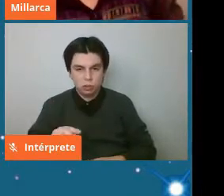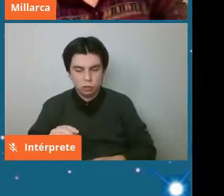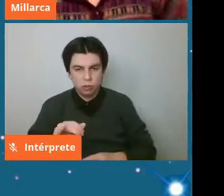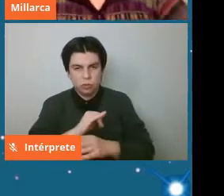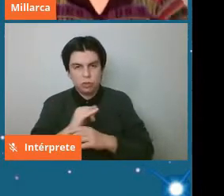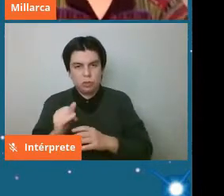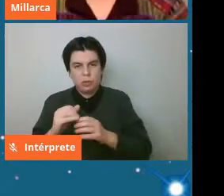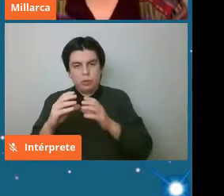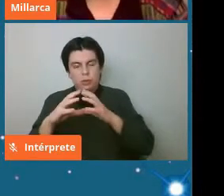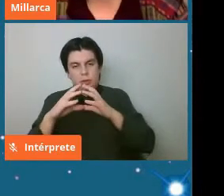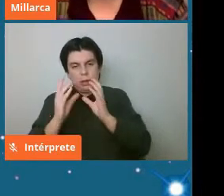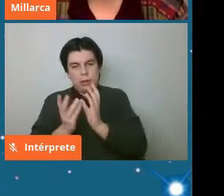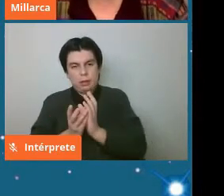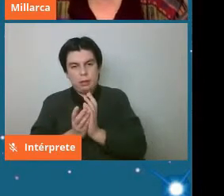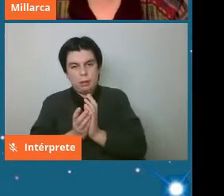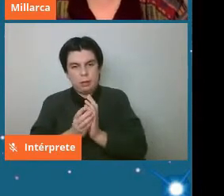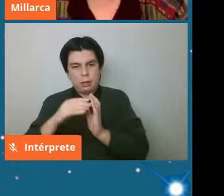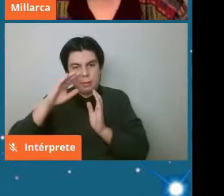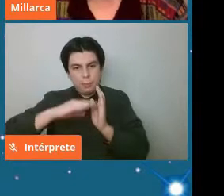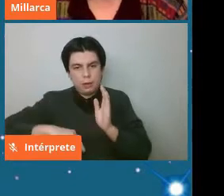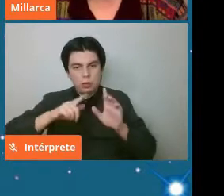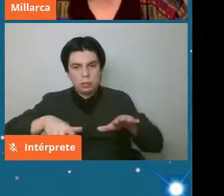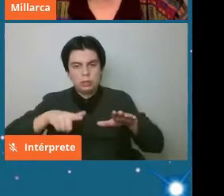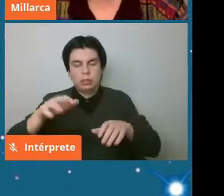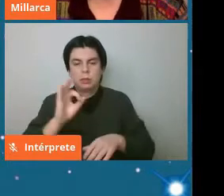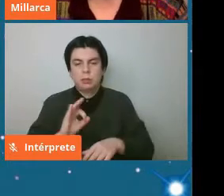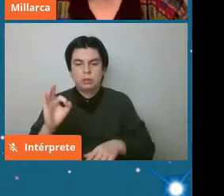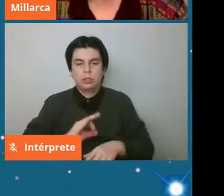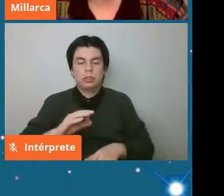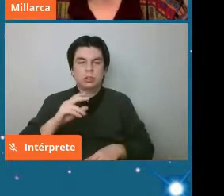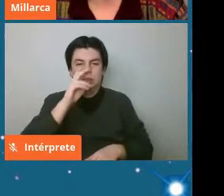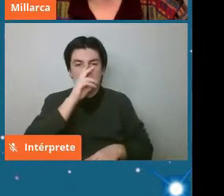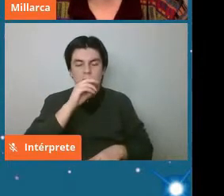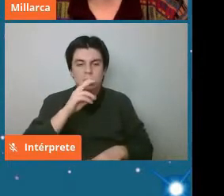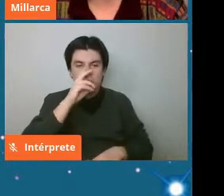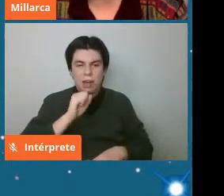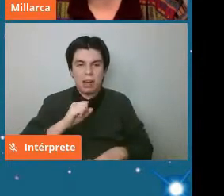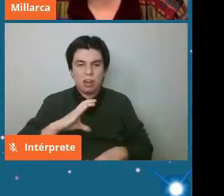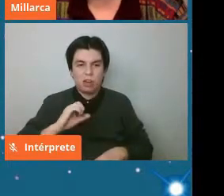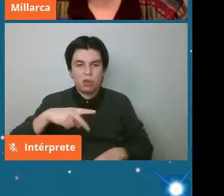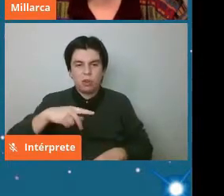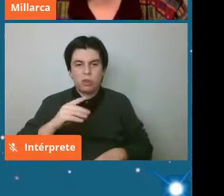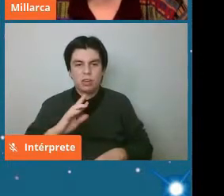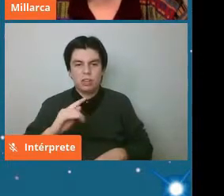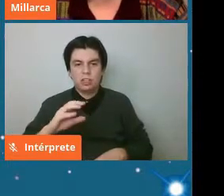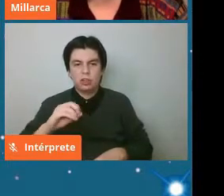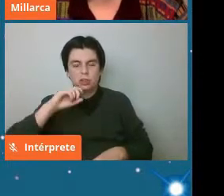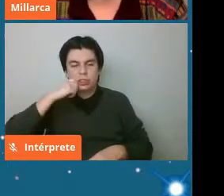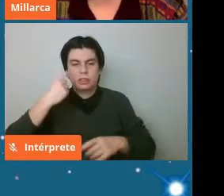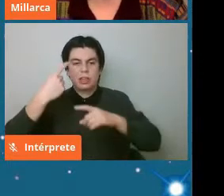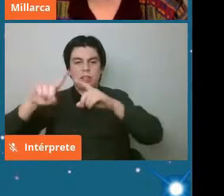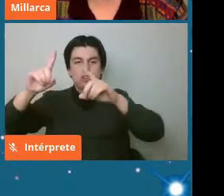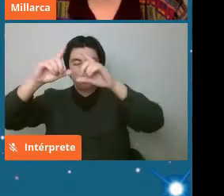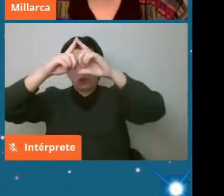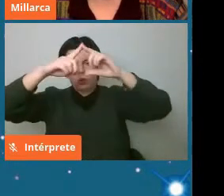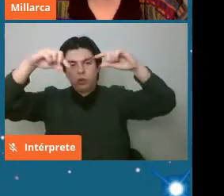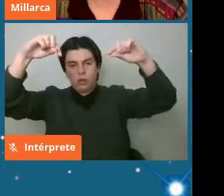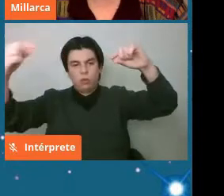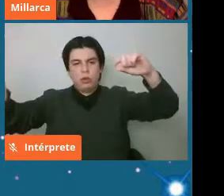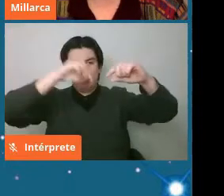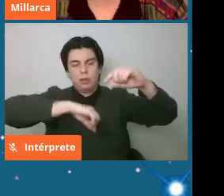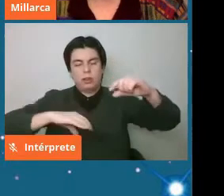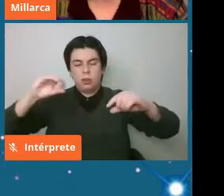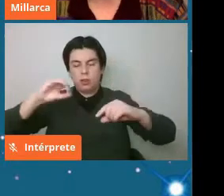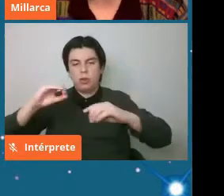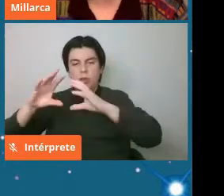acondritos donde están los marcianos y los lunares muy poquitos hierros muy poquitos siderolitos que son estos de acá muy bonitos